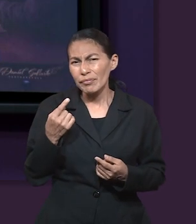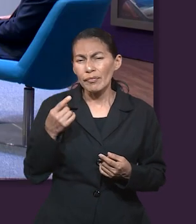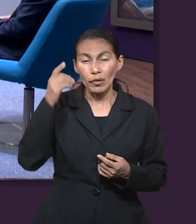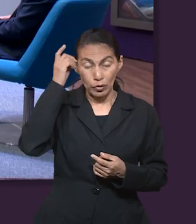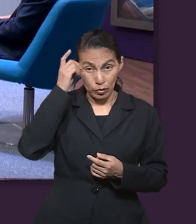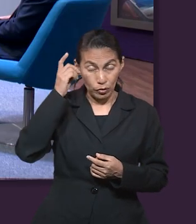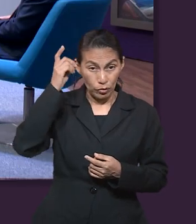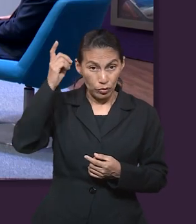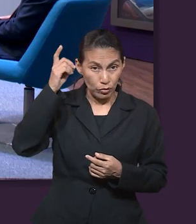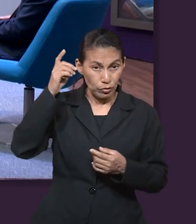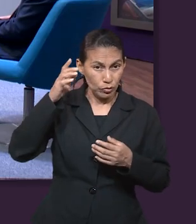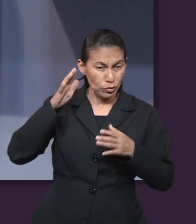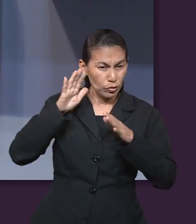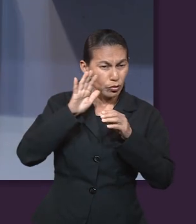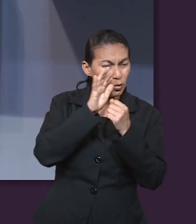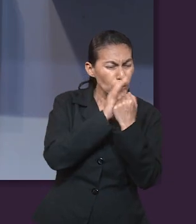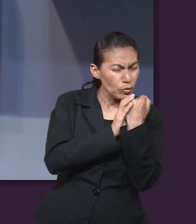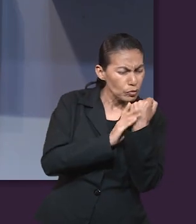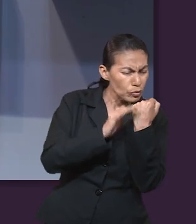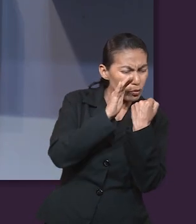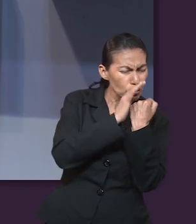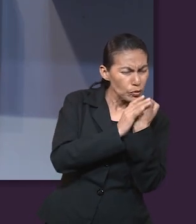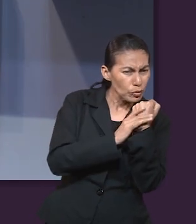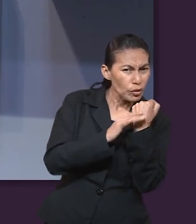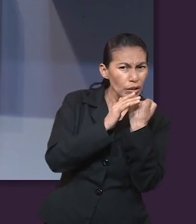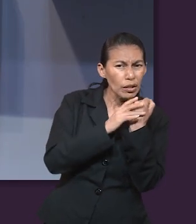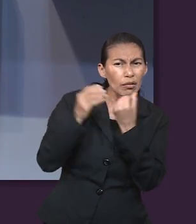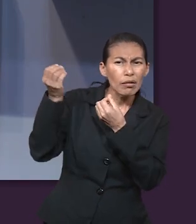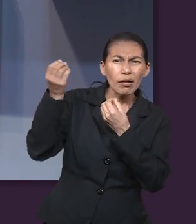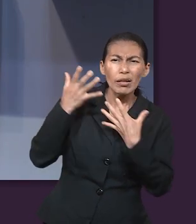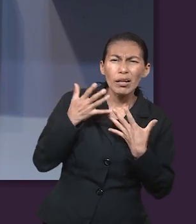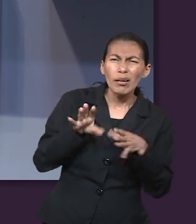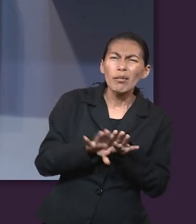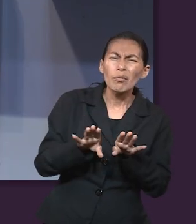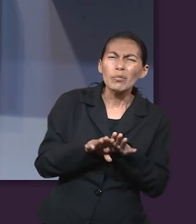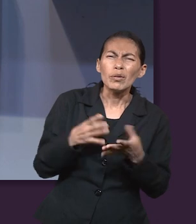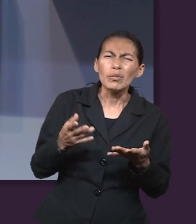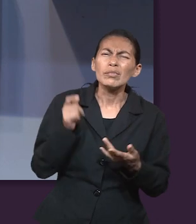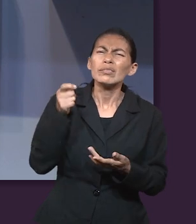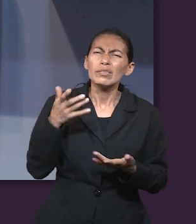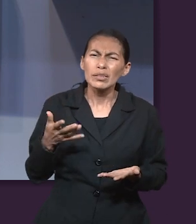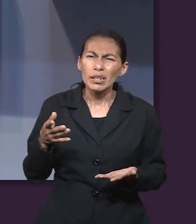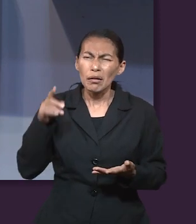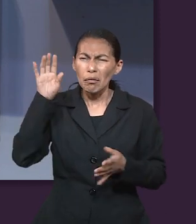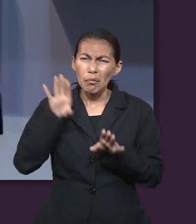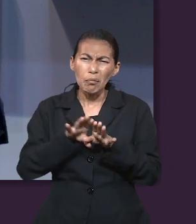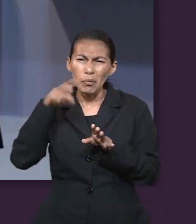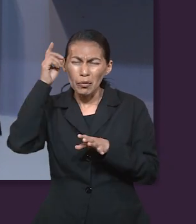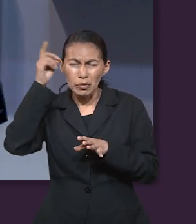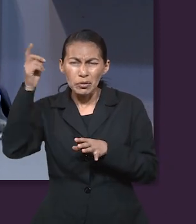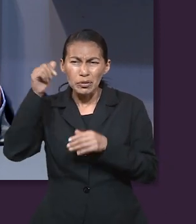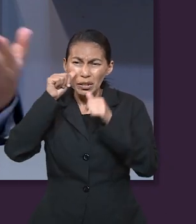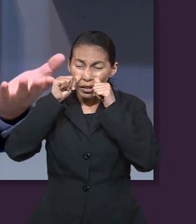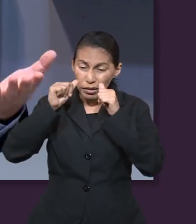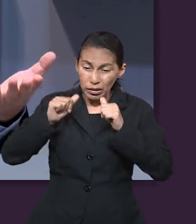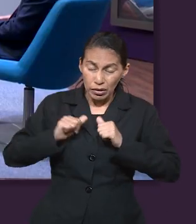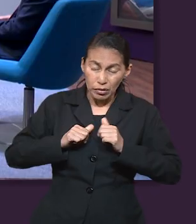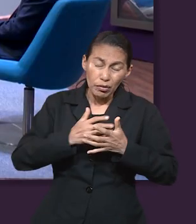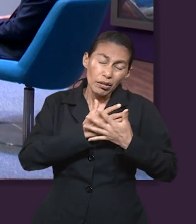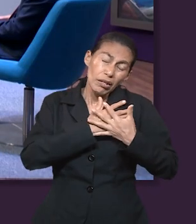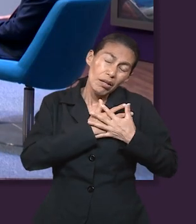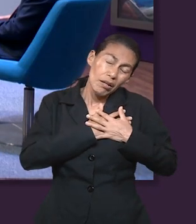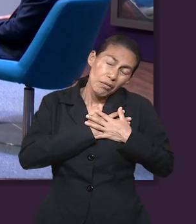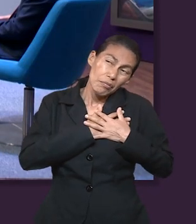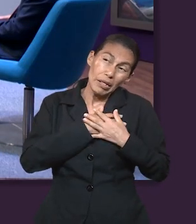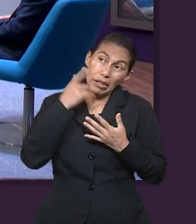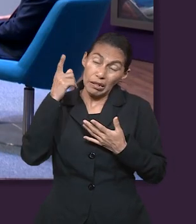texto. ¿Cómo Dios ofrece consuelo? ¿Cómo nos debería de impactar saber que Él está tan pendiente de